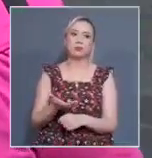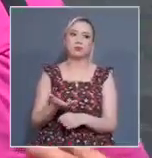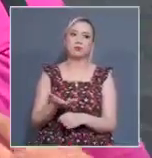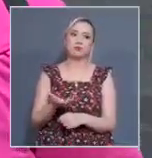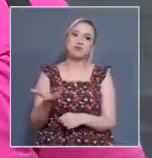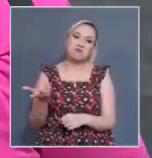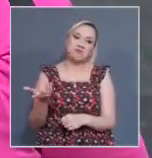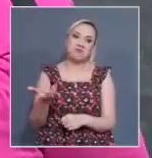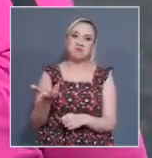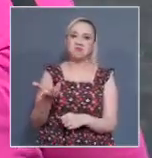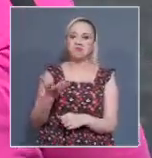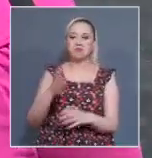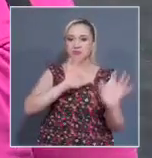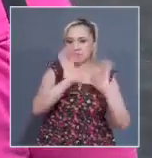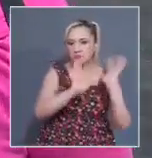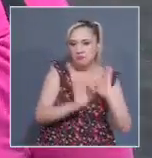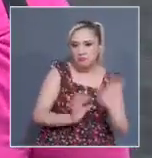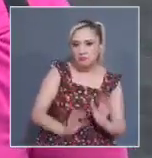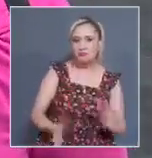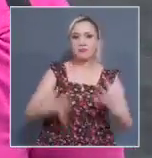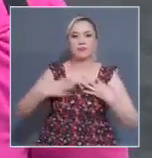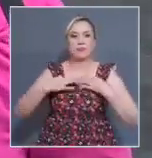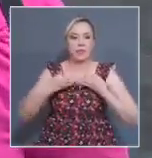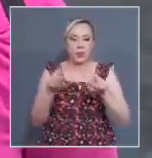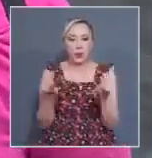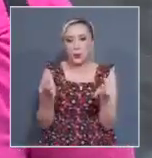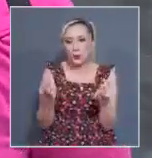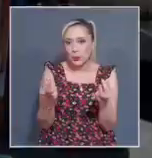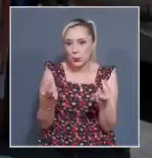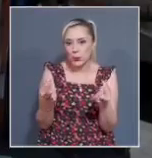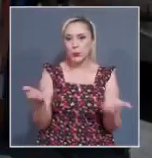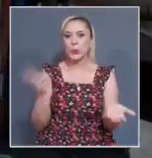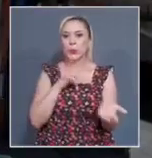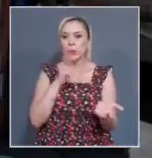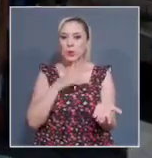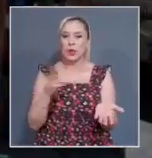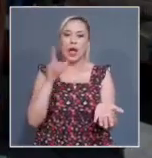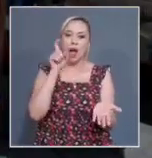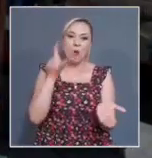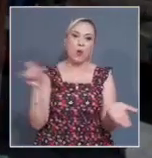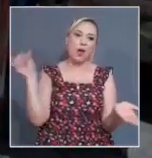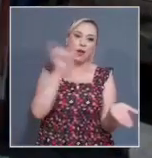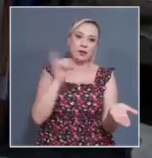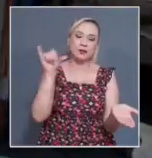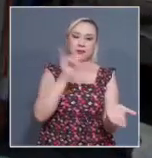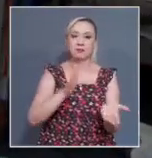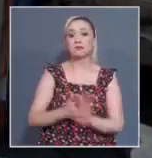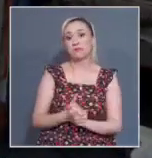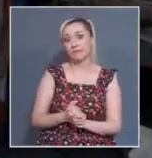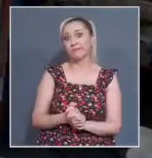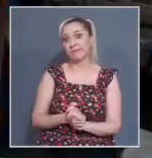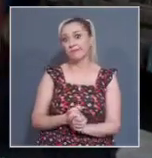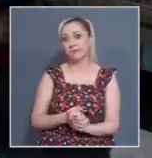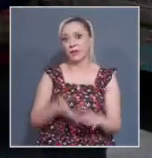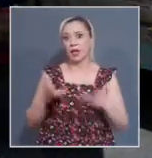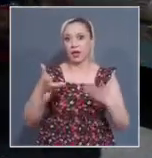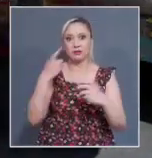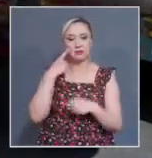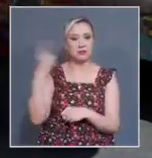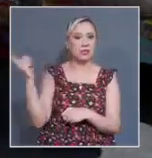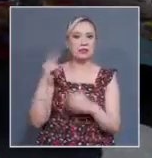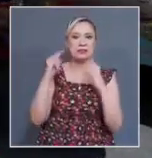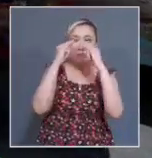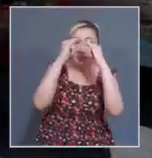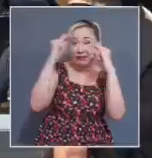baño, mantenerlo con ropa fresca y mantenerlo hidratado. En las calles, las personas comerciantes buscan alternativas